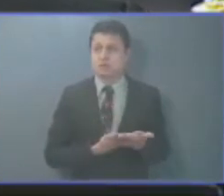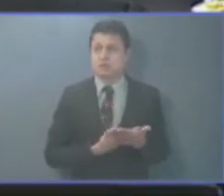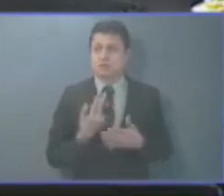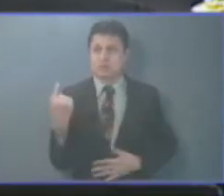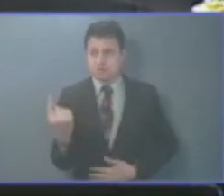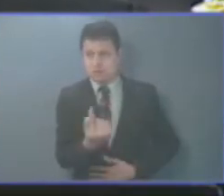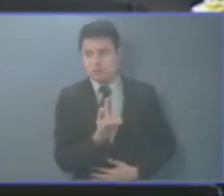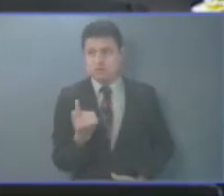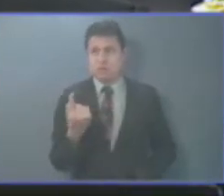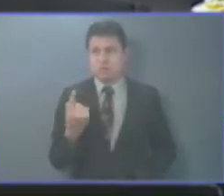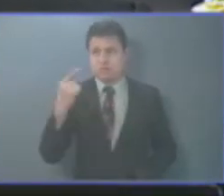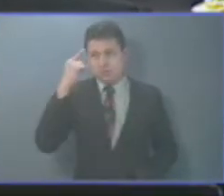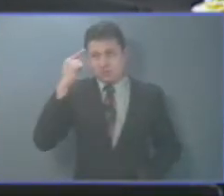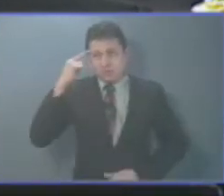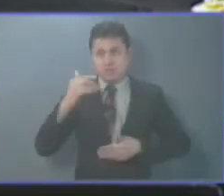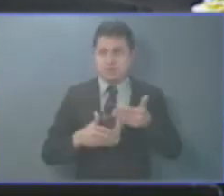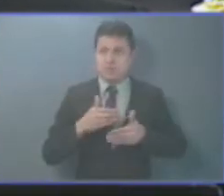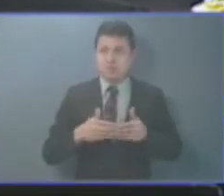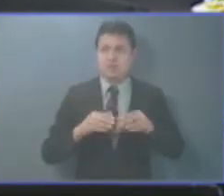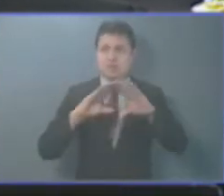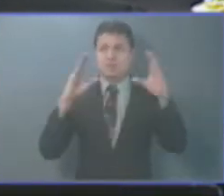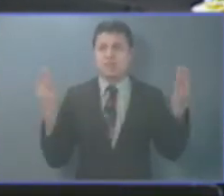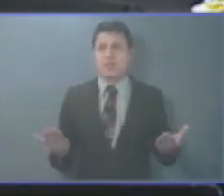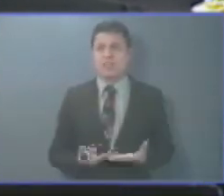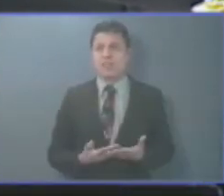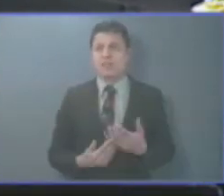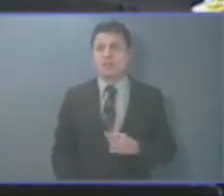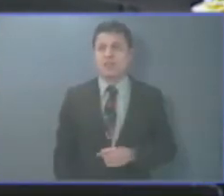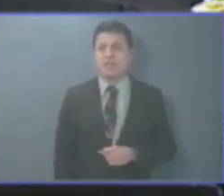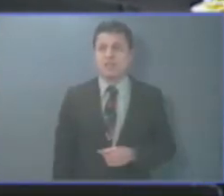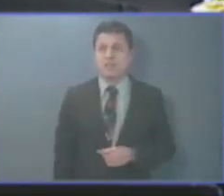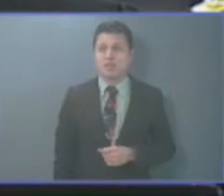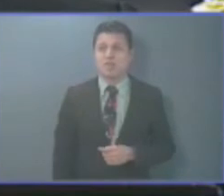a lo largo del mundo han tenido discapacidades.